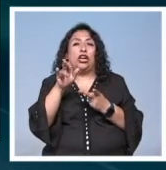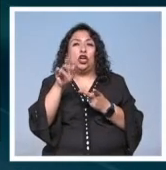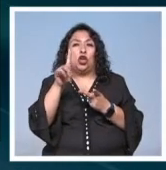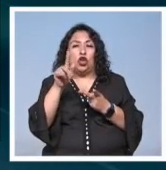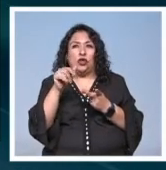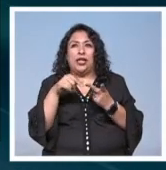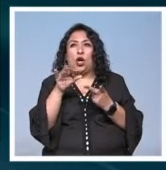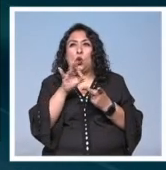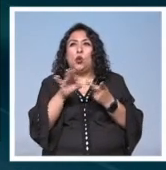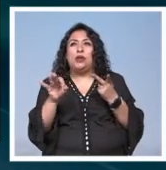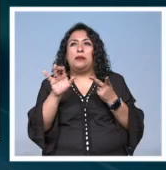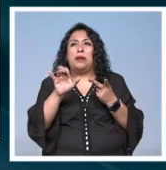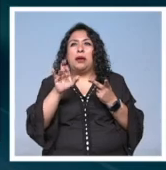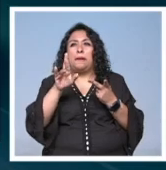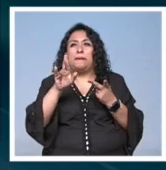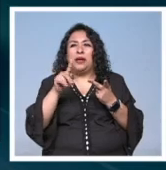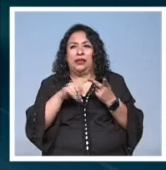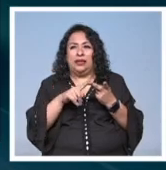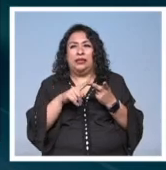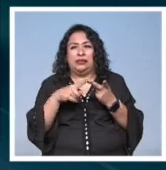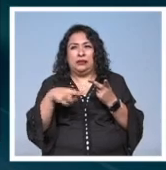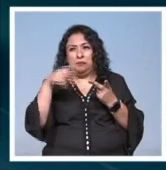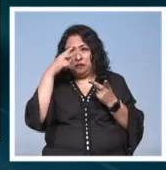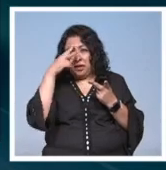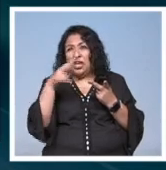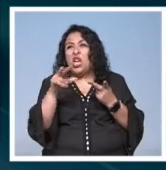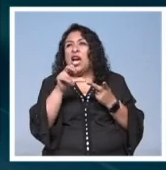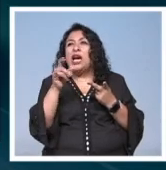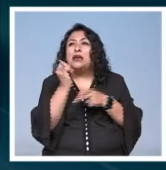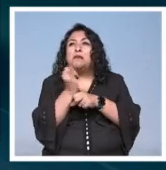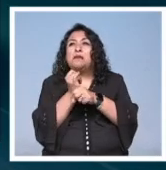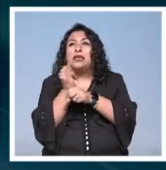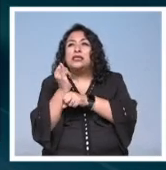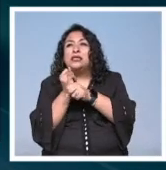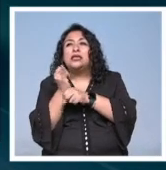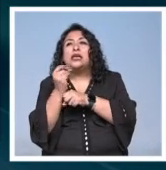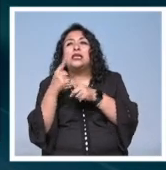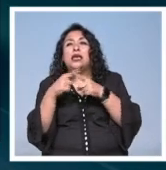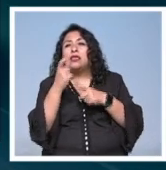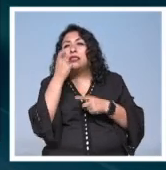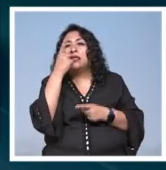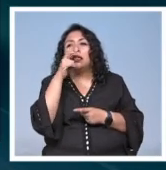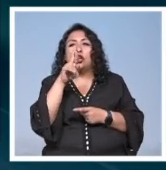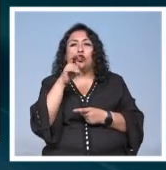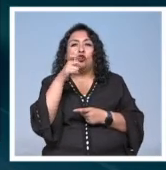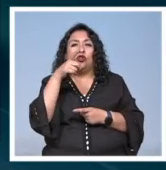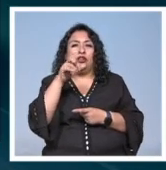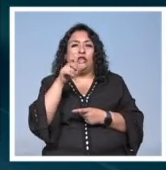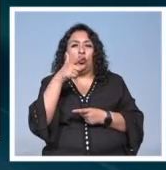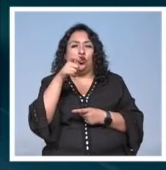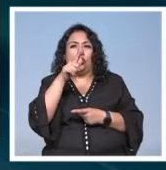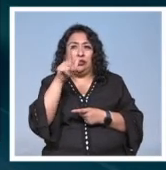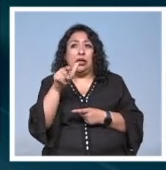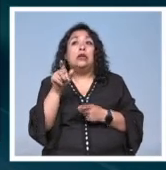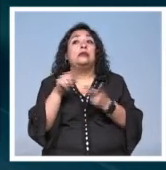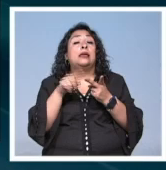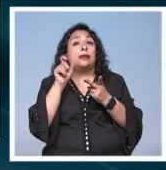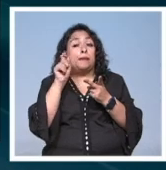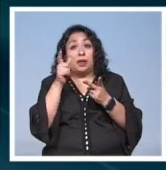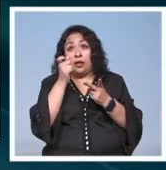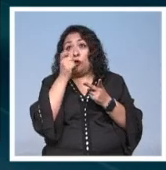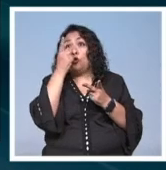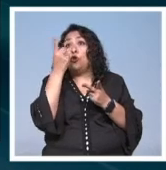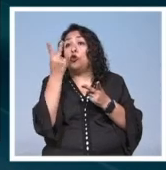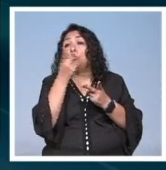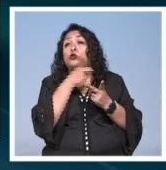la última emperatriz consorte de México se basa en las investigaciones del dramaturgo Rodrigo González quien es también autor